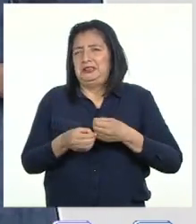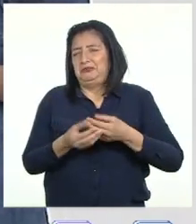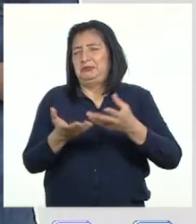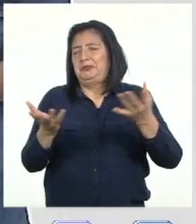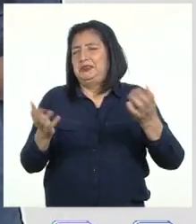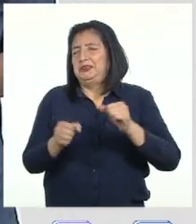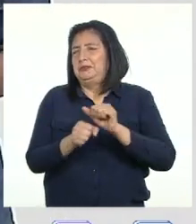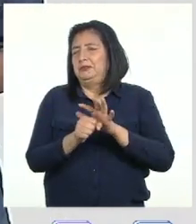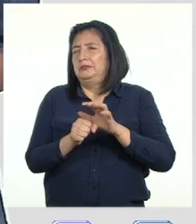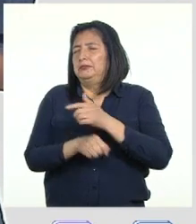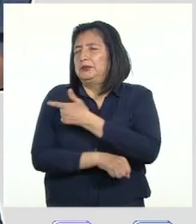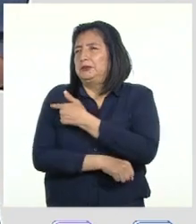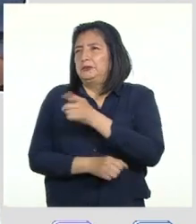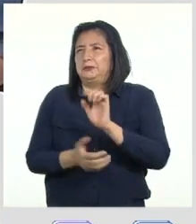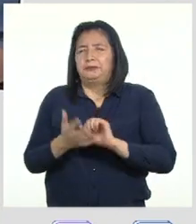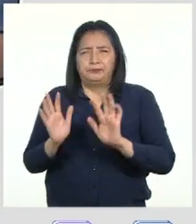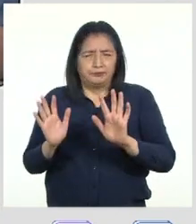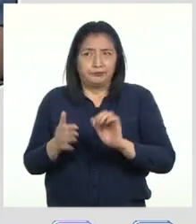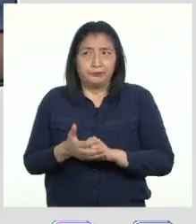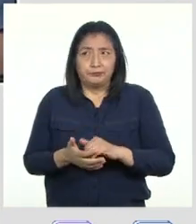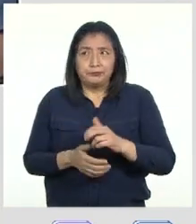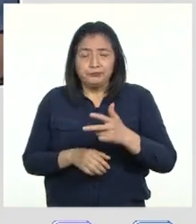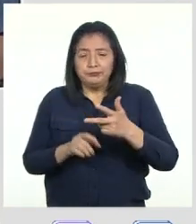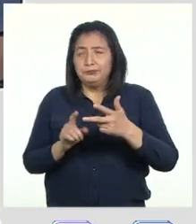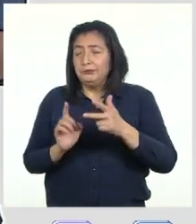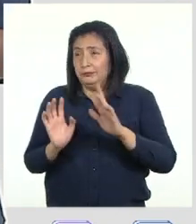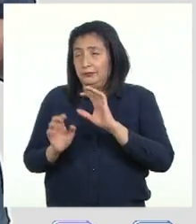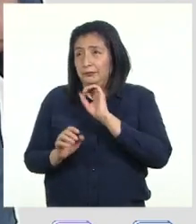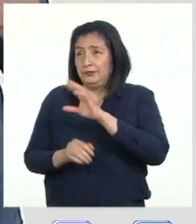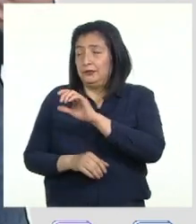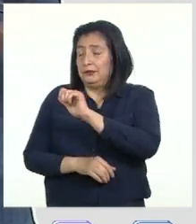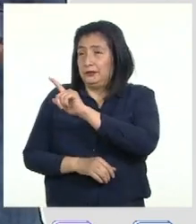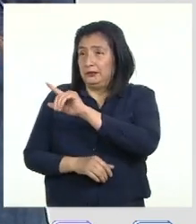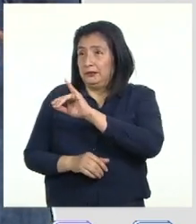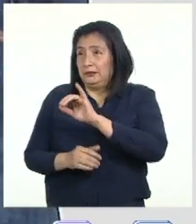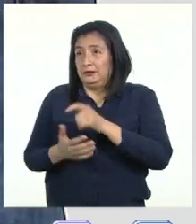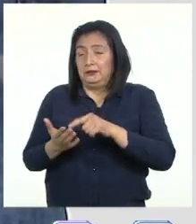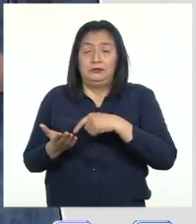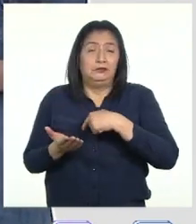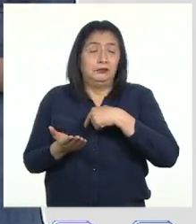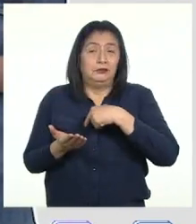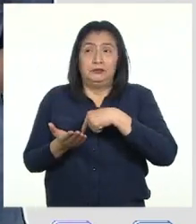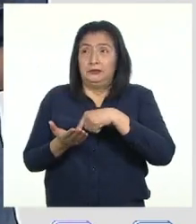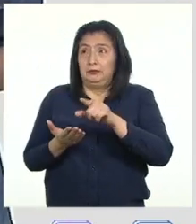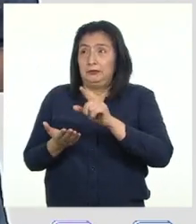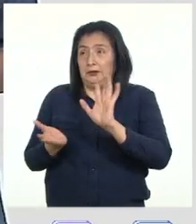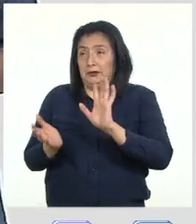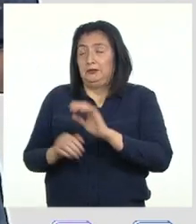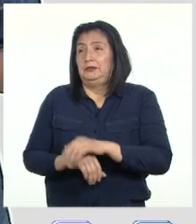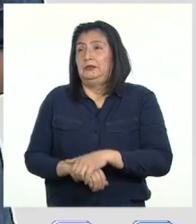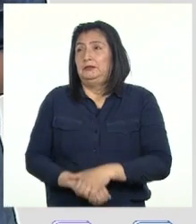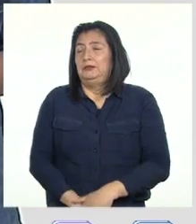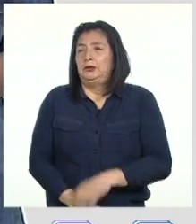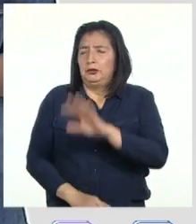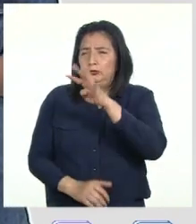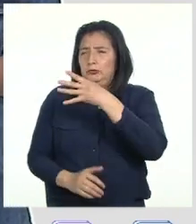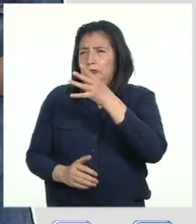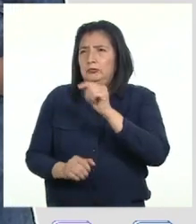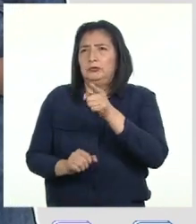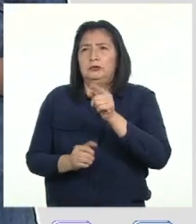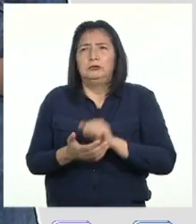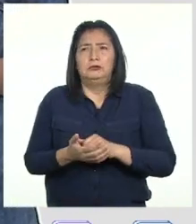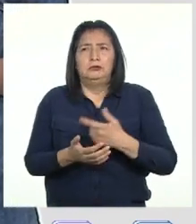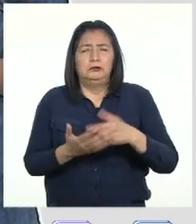Profesora, el paso tres de verificación lo hizo la misma Alejandra Luego de que le enviáramos el cuadro de nuestra actividad Luego de